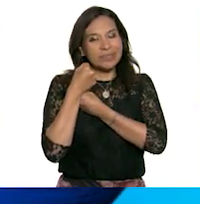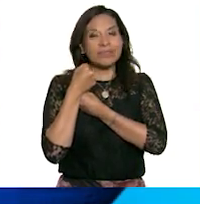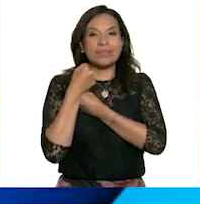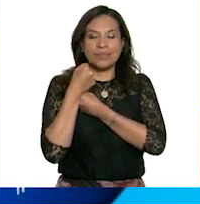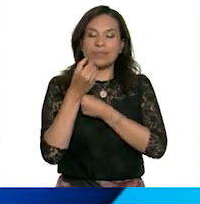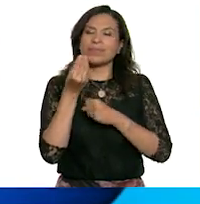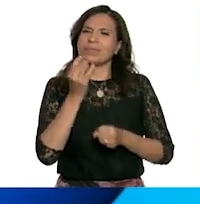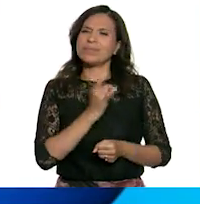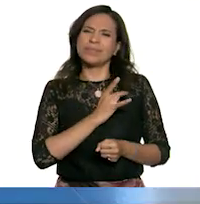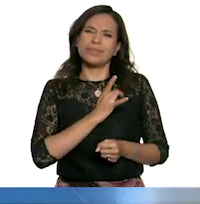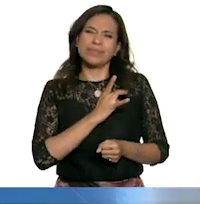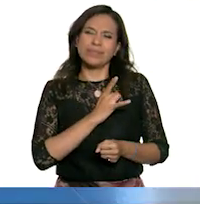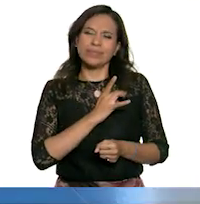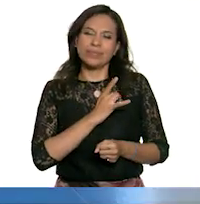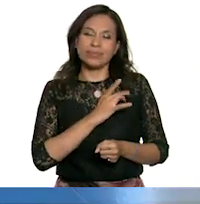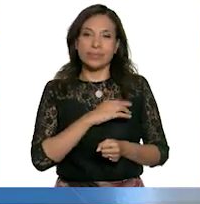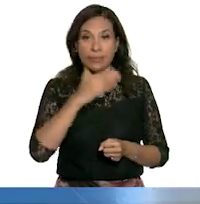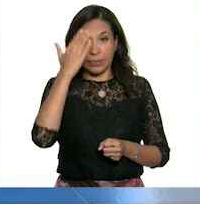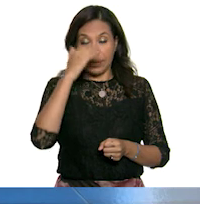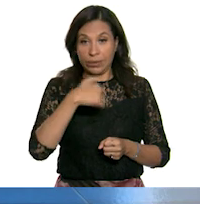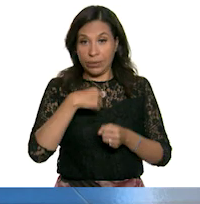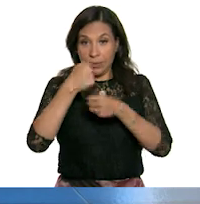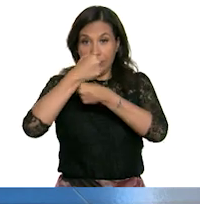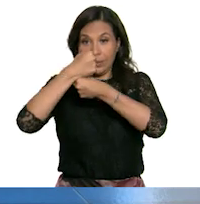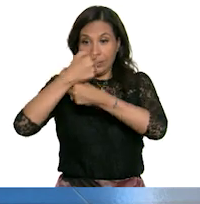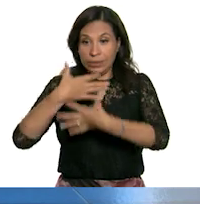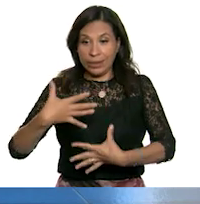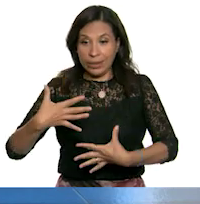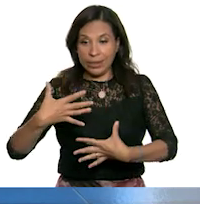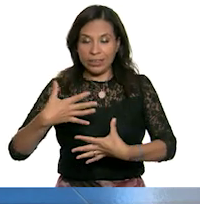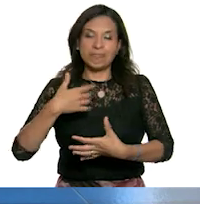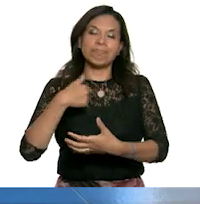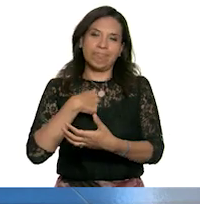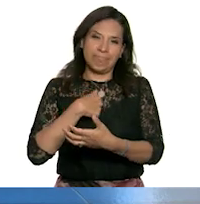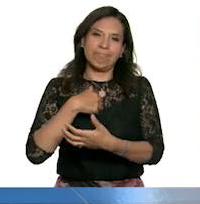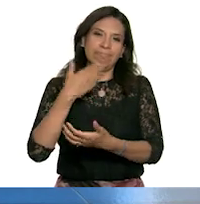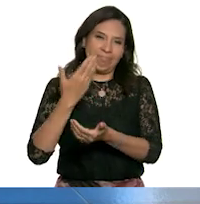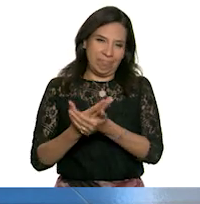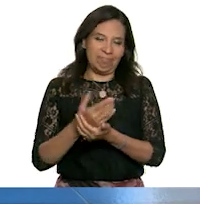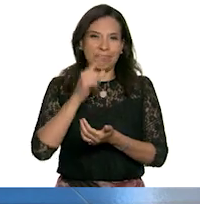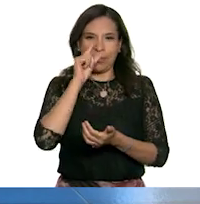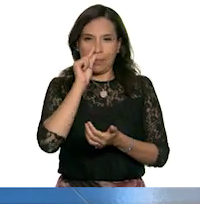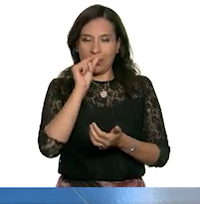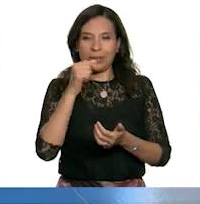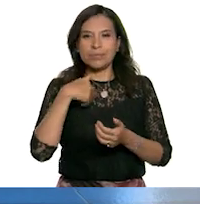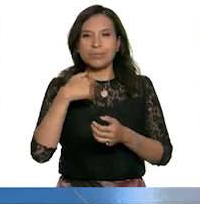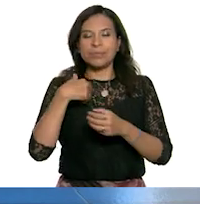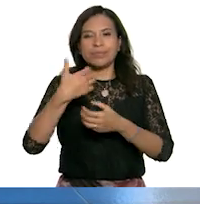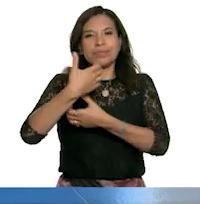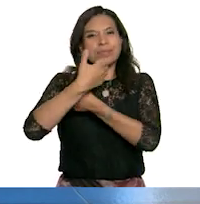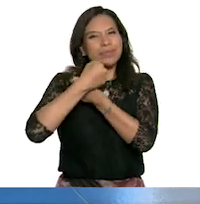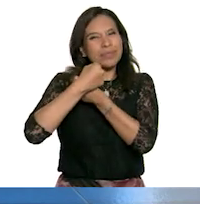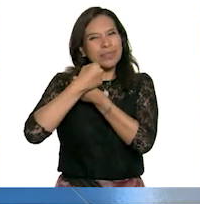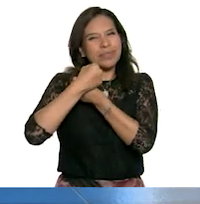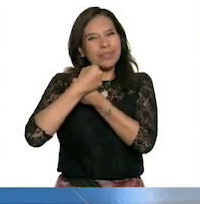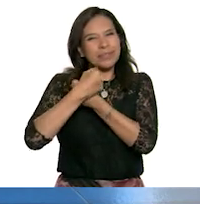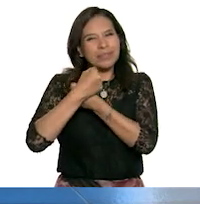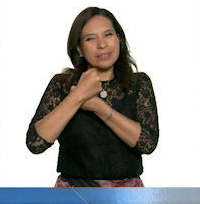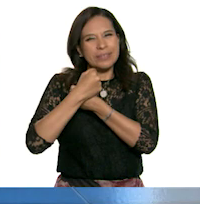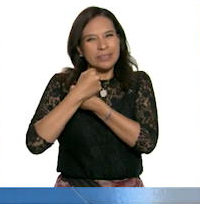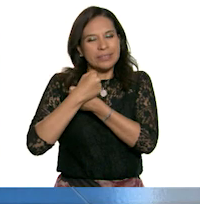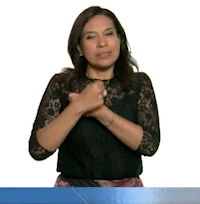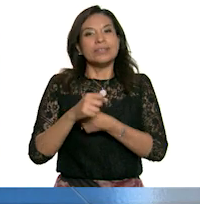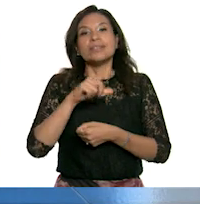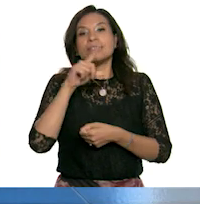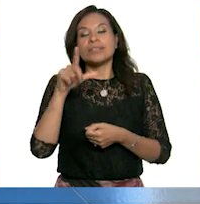Tenía mucho miedo porque sabía que si me soltaba podía lastimarme así que me abracé a la rama lo más fuerte que